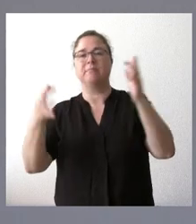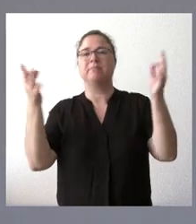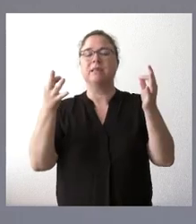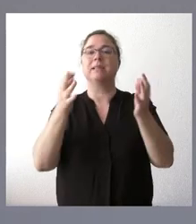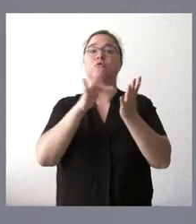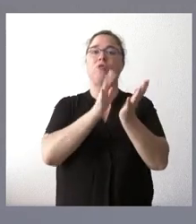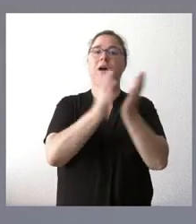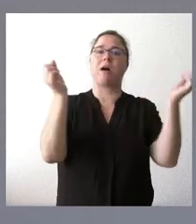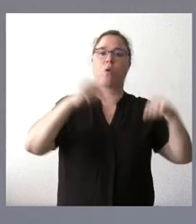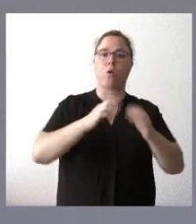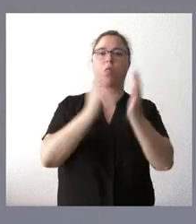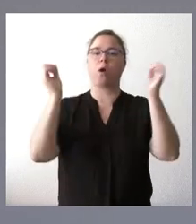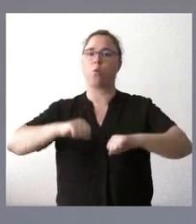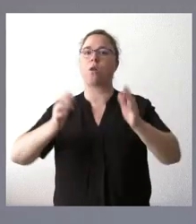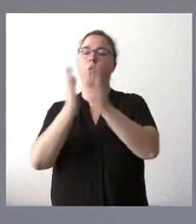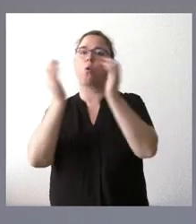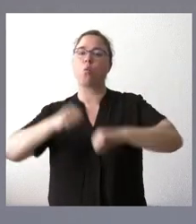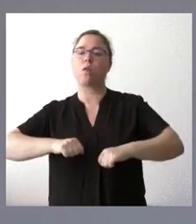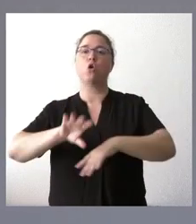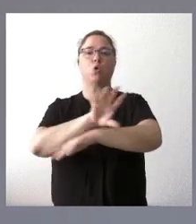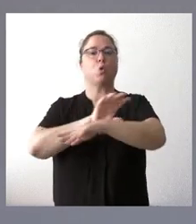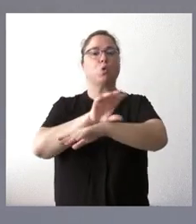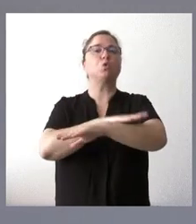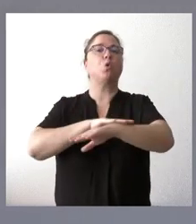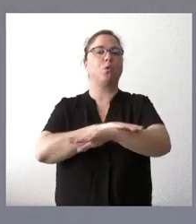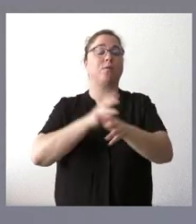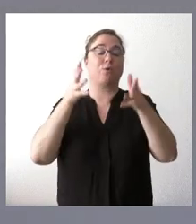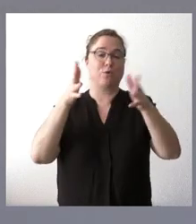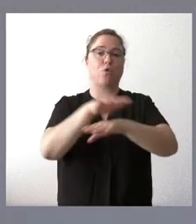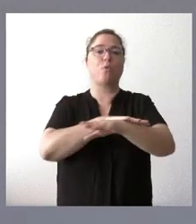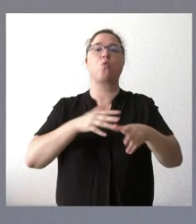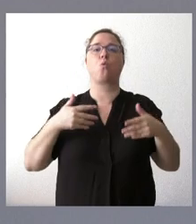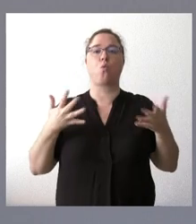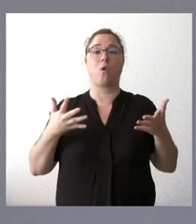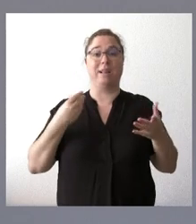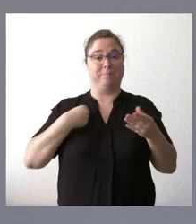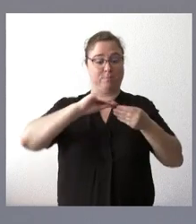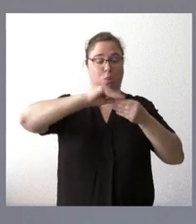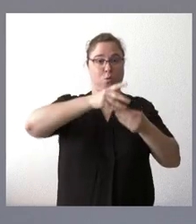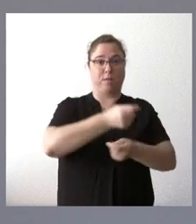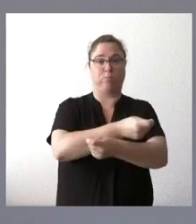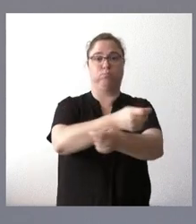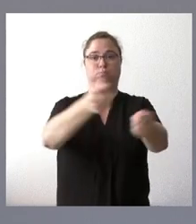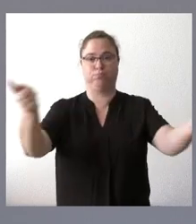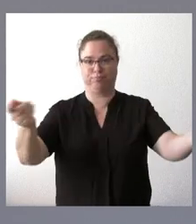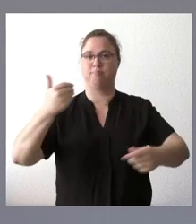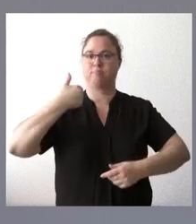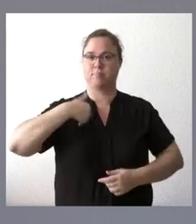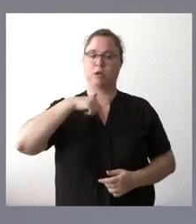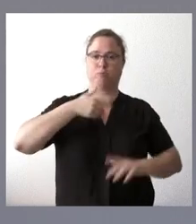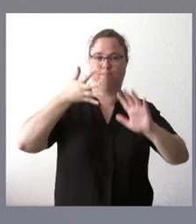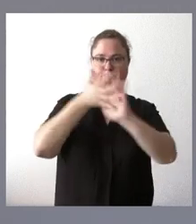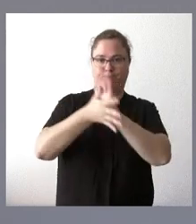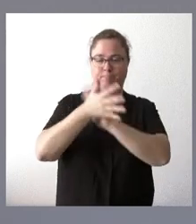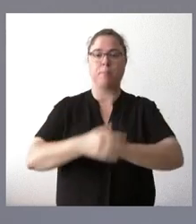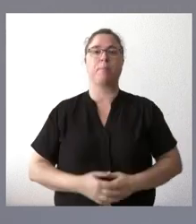acuerdos del Consejo de Gobierno, cuya documentación les ha sido distribuido. El